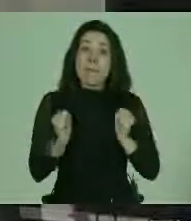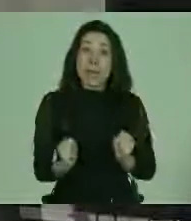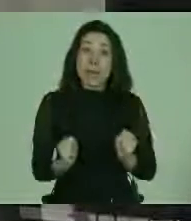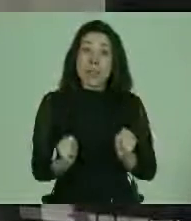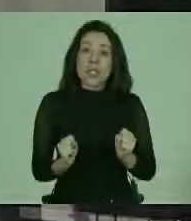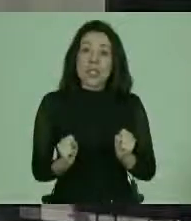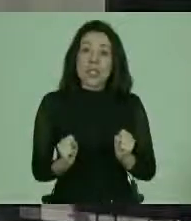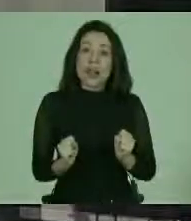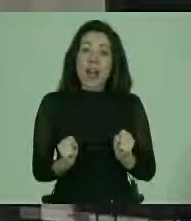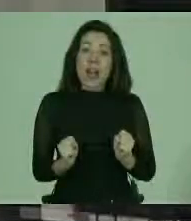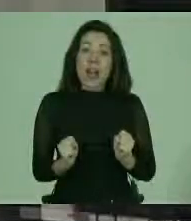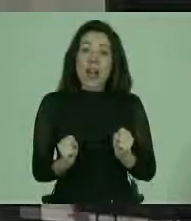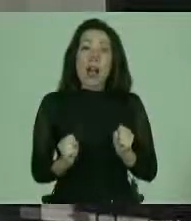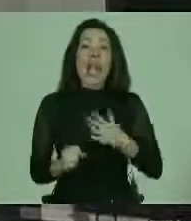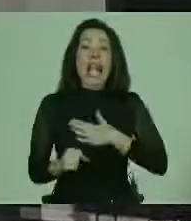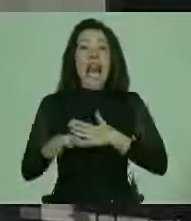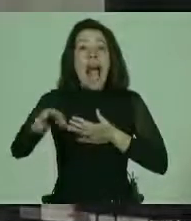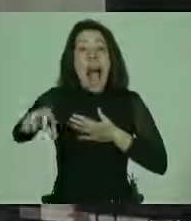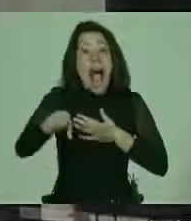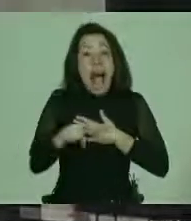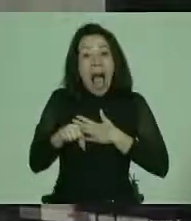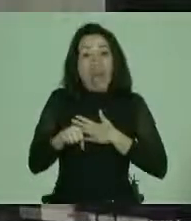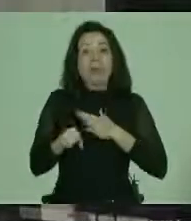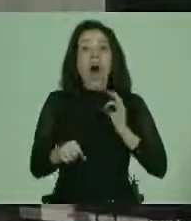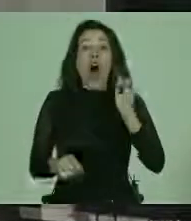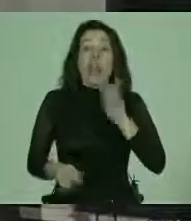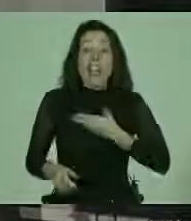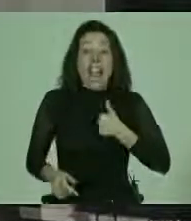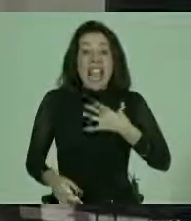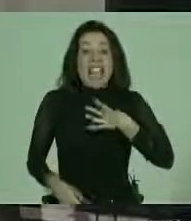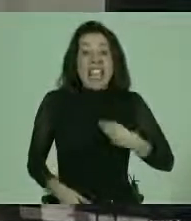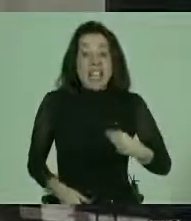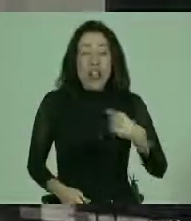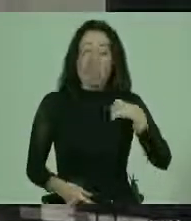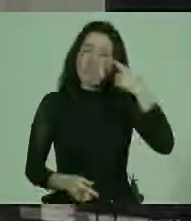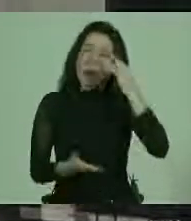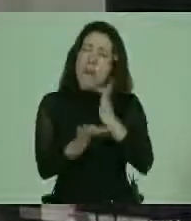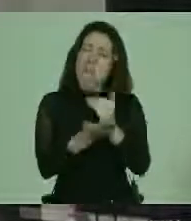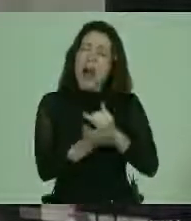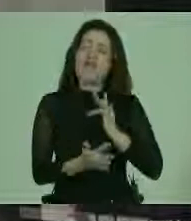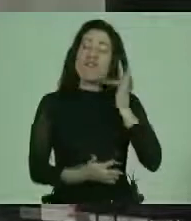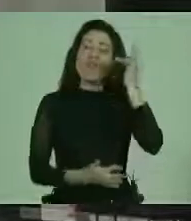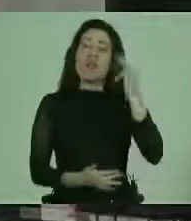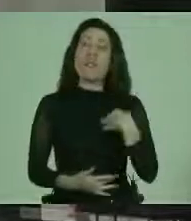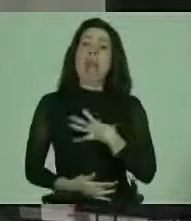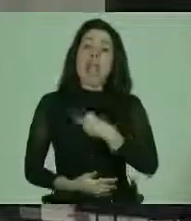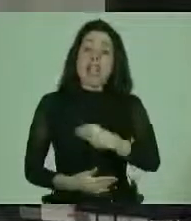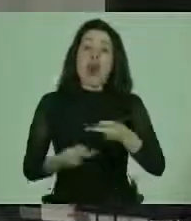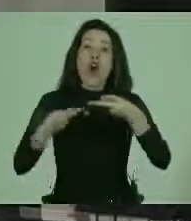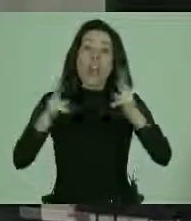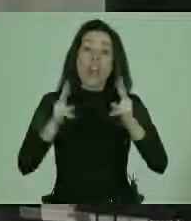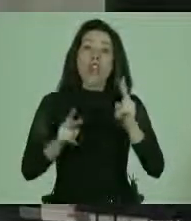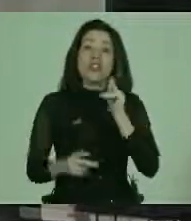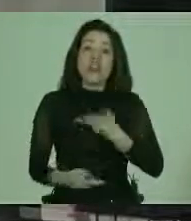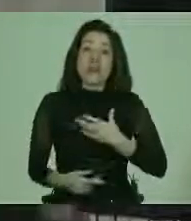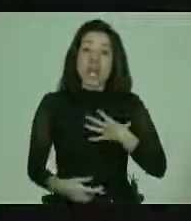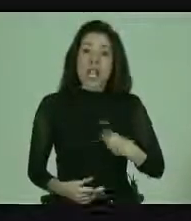de adoptar, de tener hijos, de la planificación familiar de los derechos reproductivos